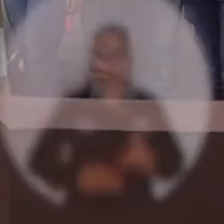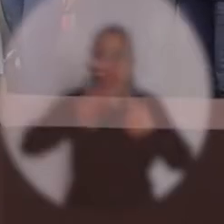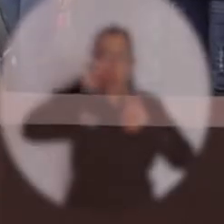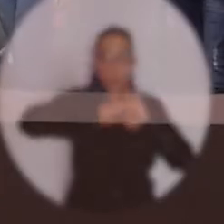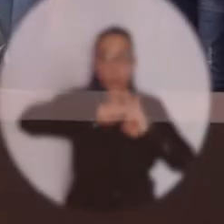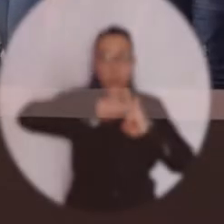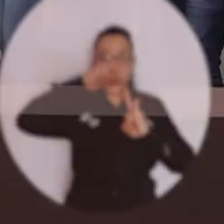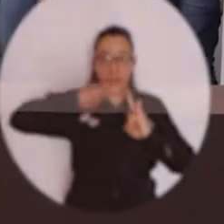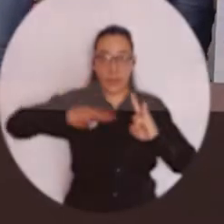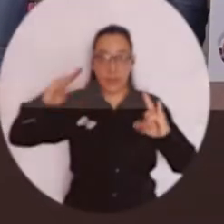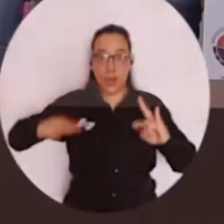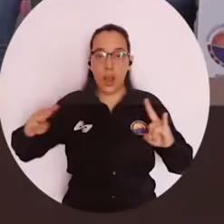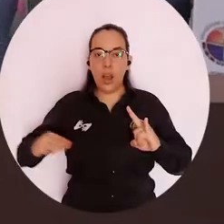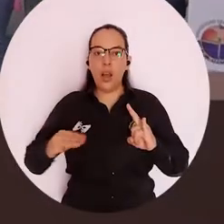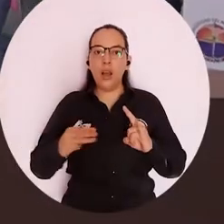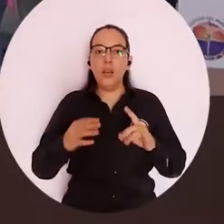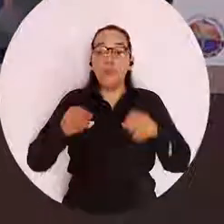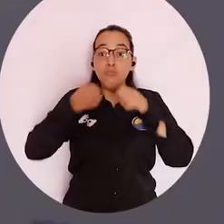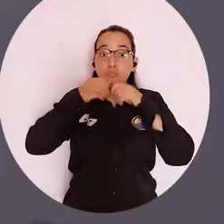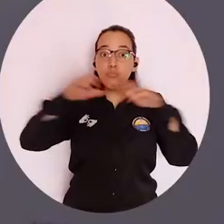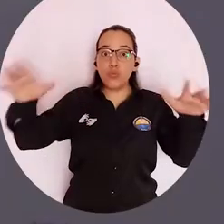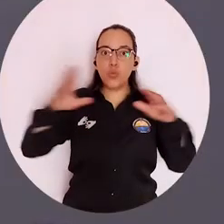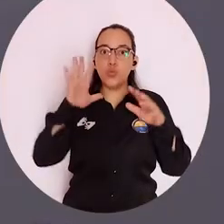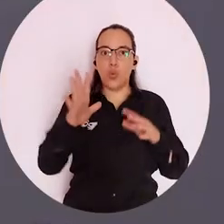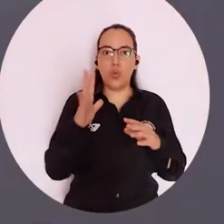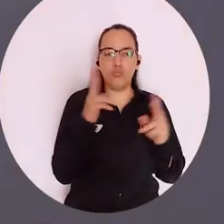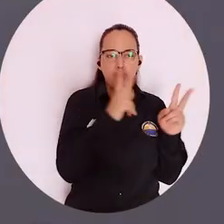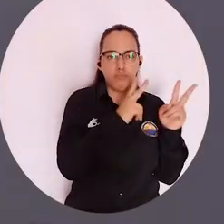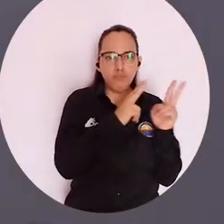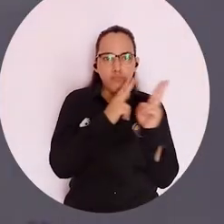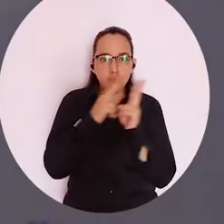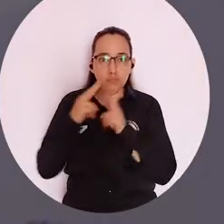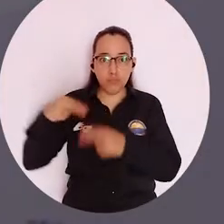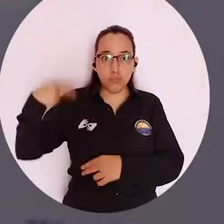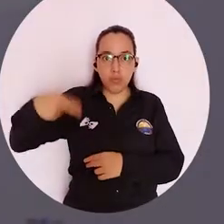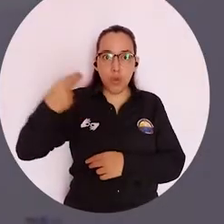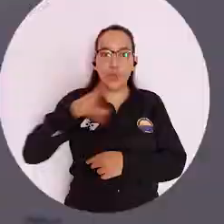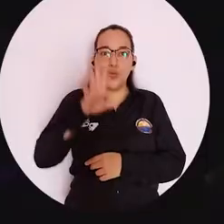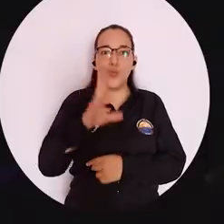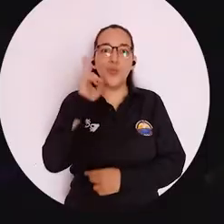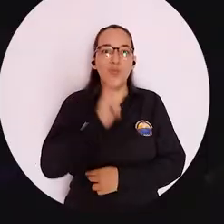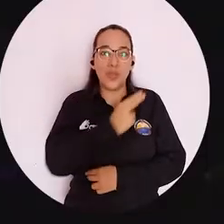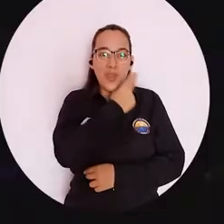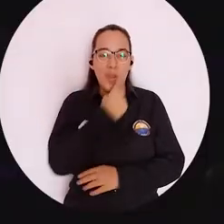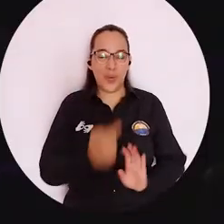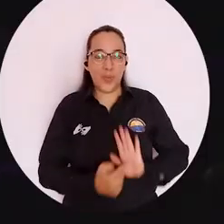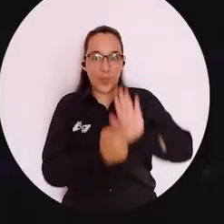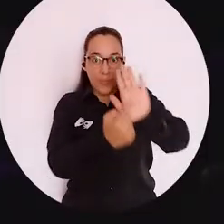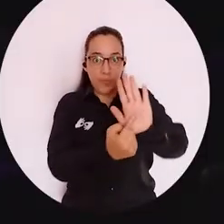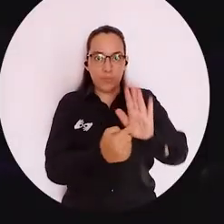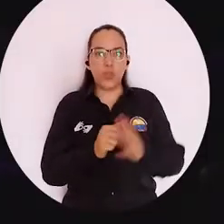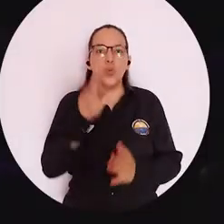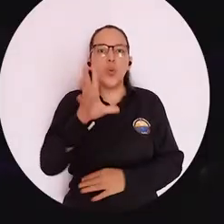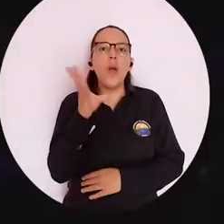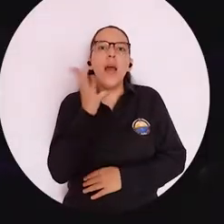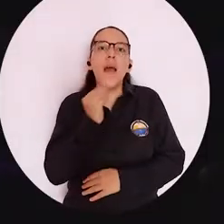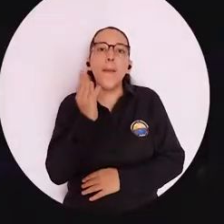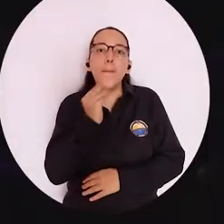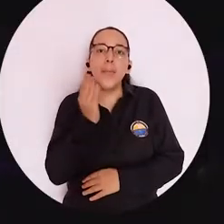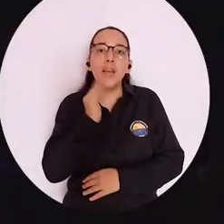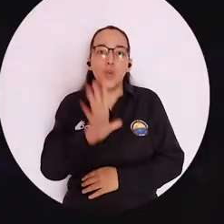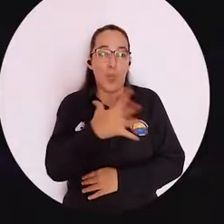En la Universidad del Magdalena se realizó el lanzamiento del documental audiovisual denominado Tetas al aire, que retrata